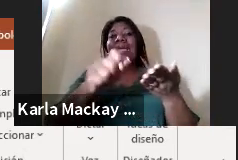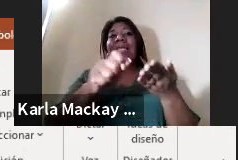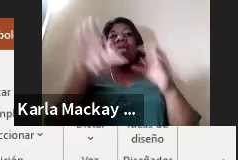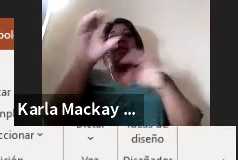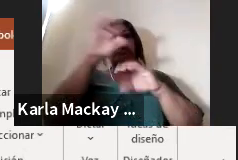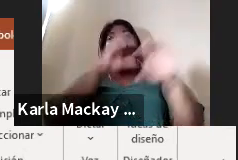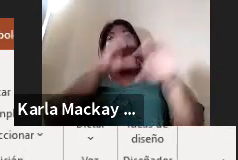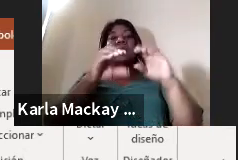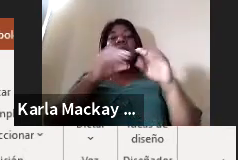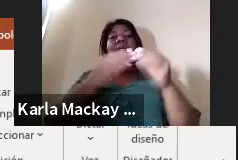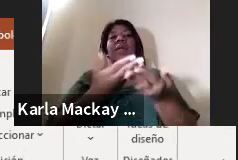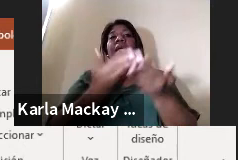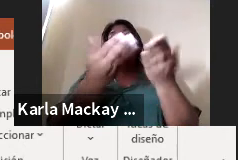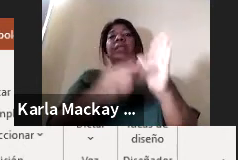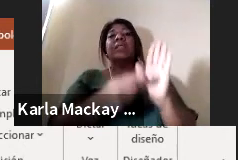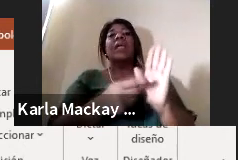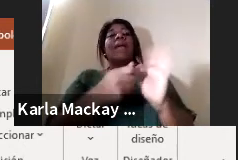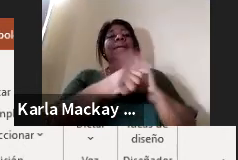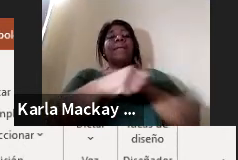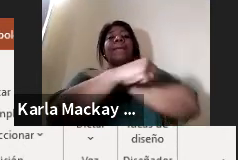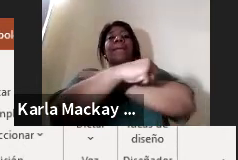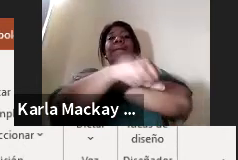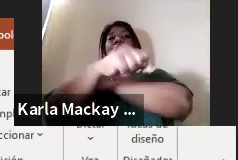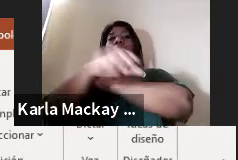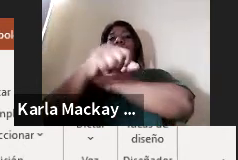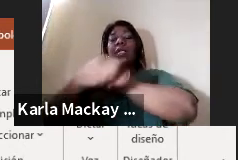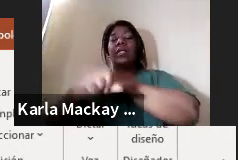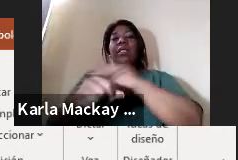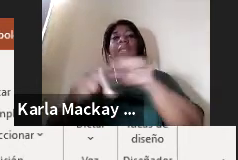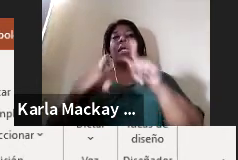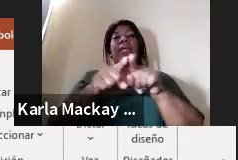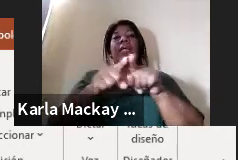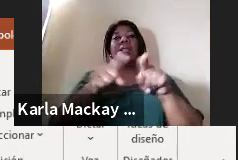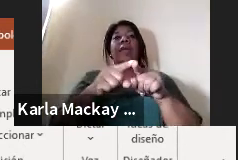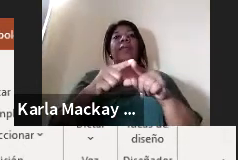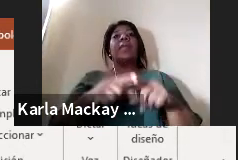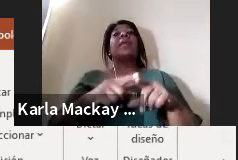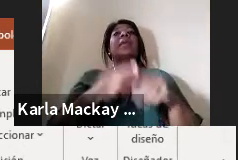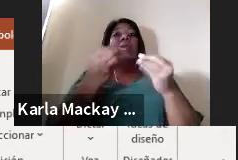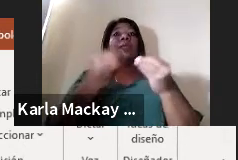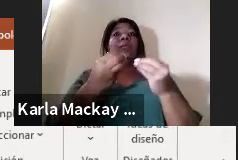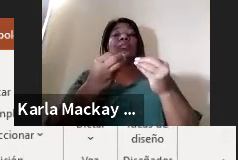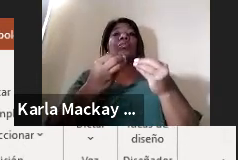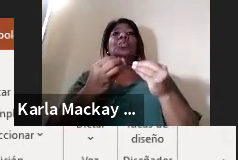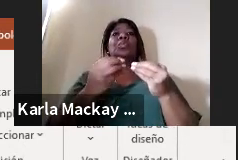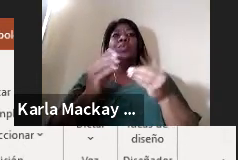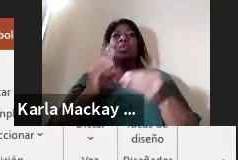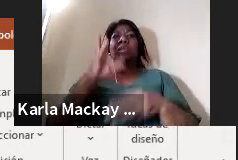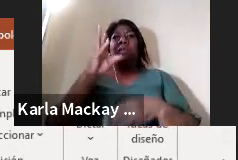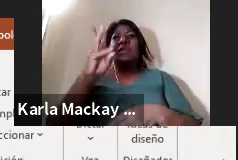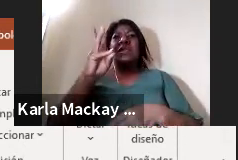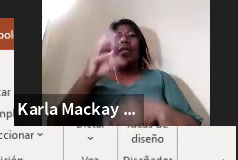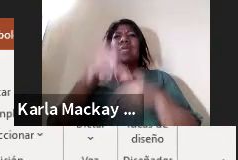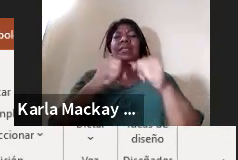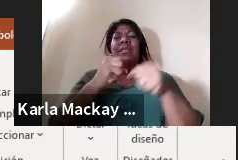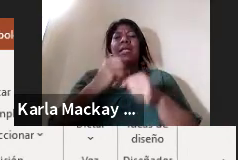divulgación otros en artículos indexados pero sí se ha logrado a largo del tiempo estos tipos de productos